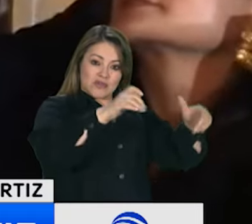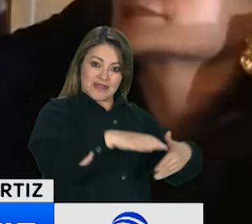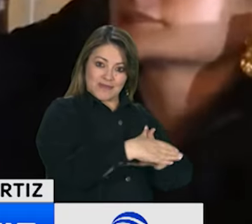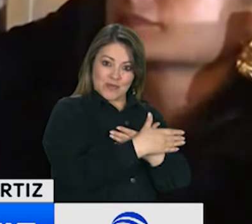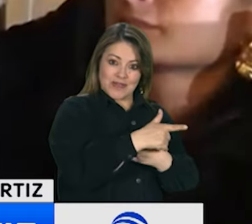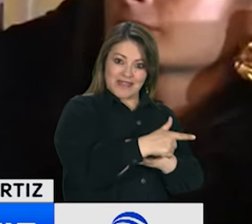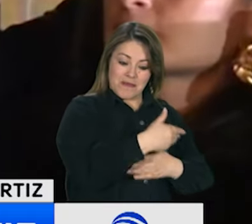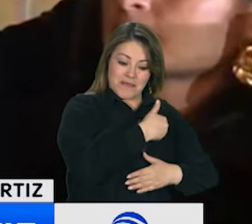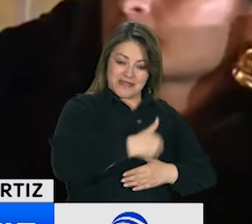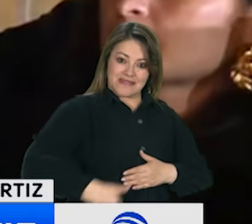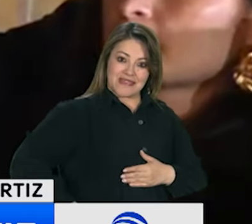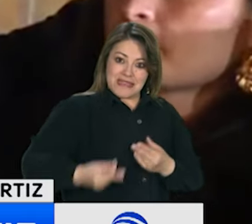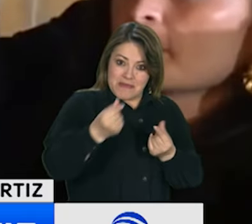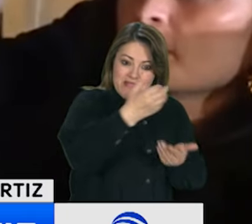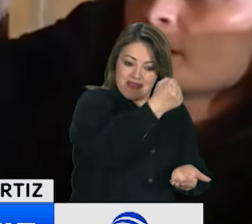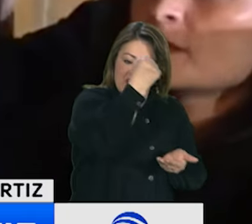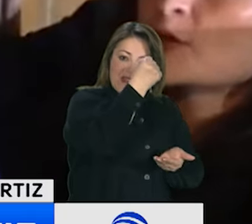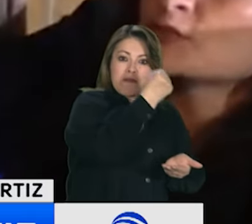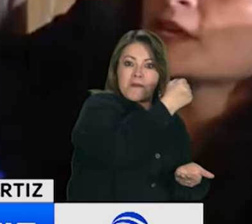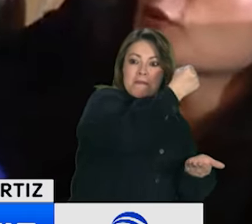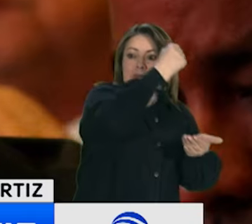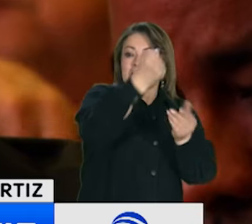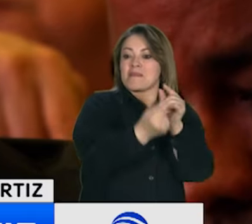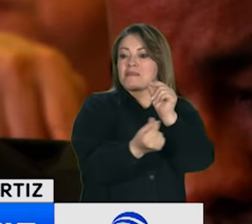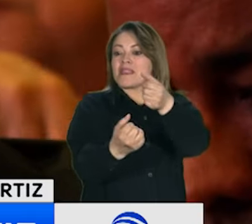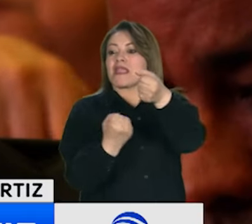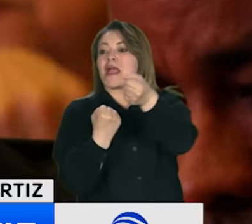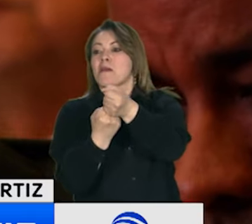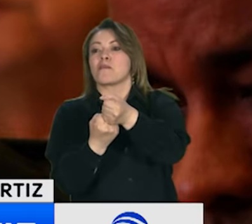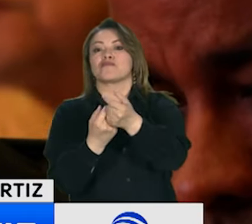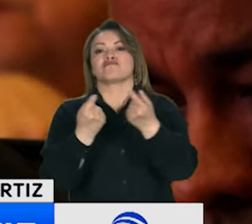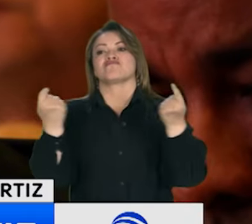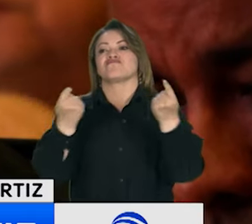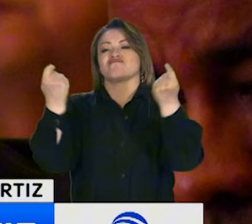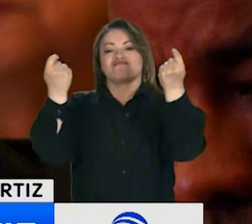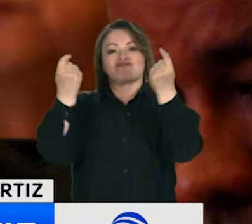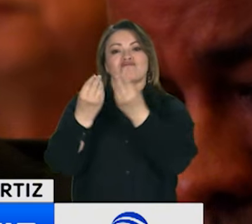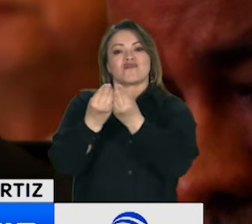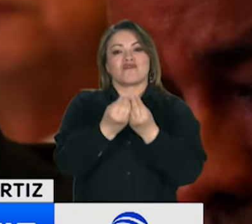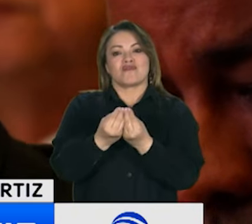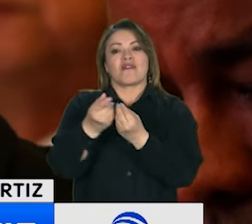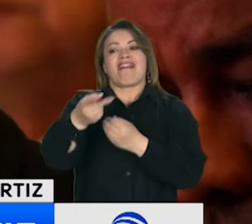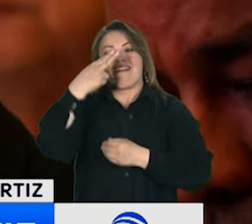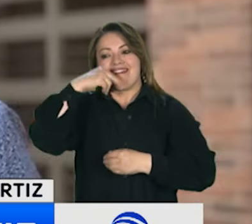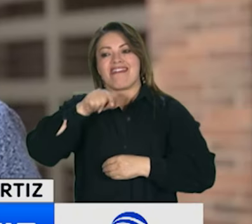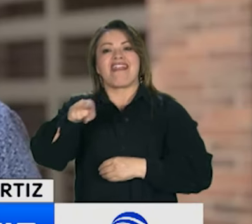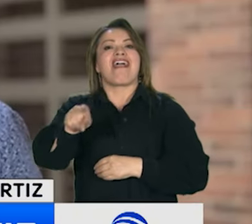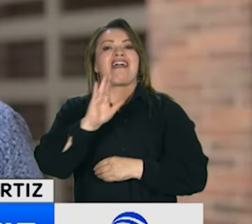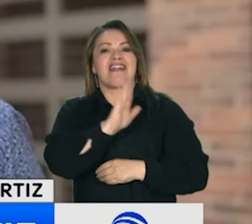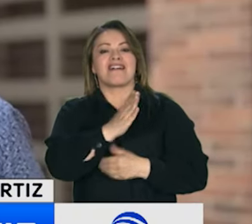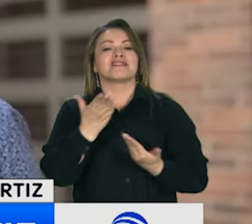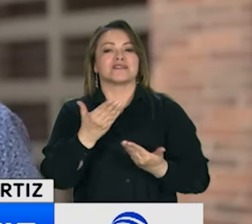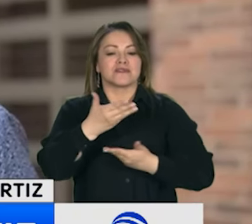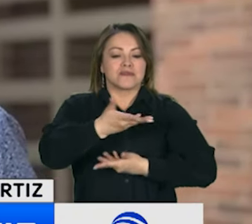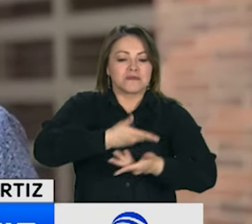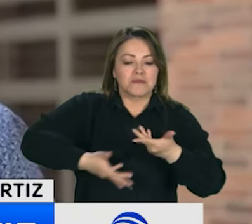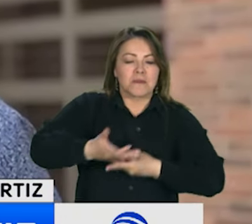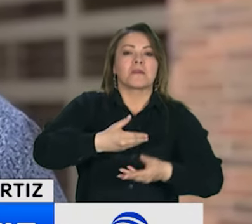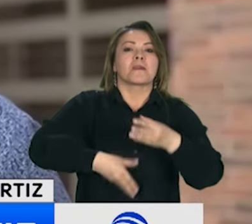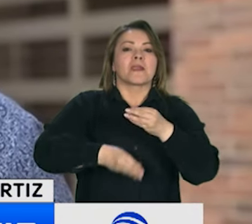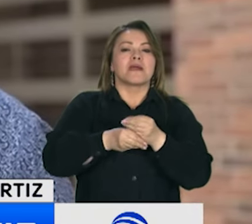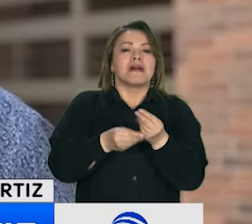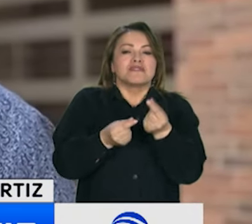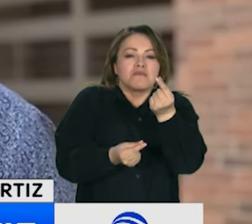El encuentro había sido un desayuno entre Sandra Ortiz, Olmedo López y el congresista Name, para conversar sobre el pago de